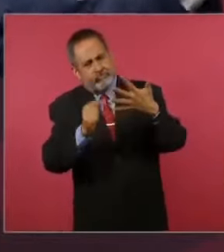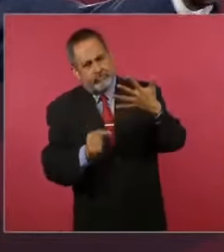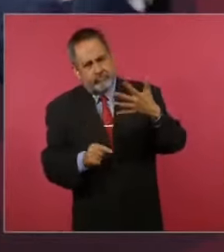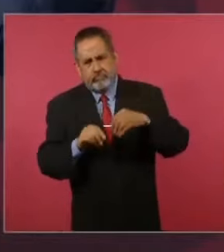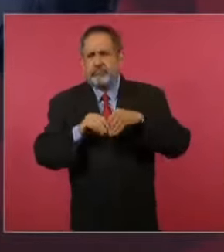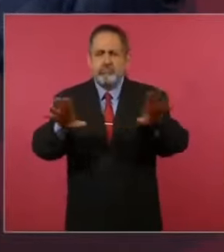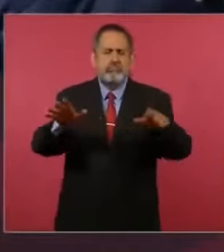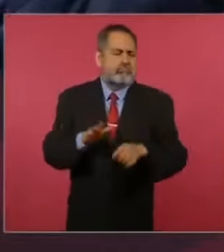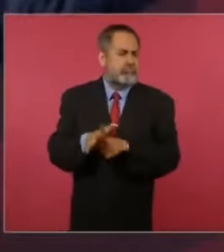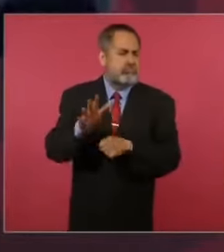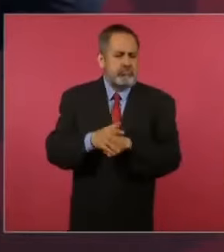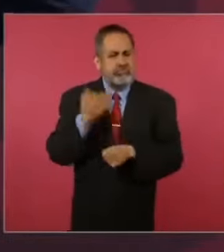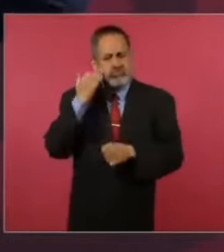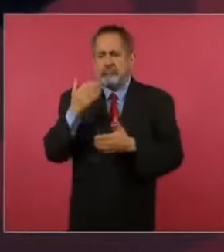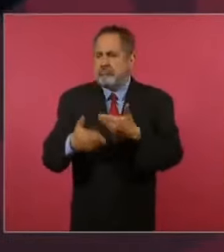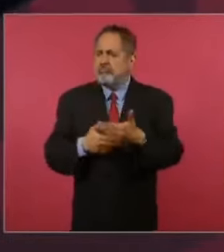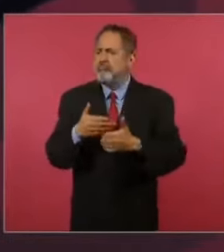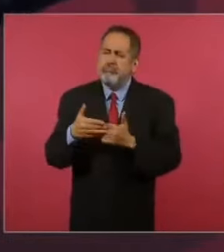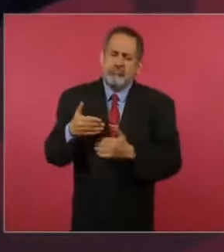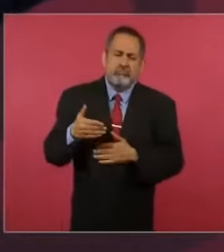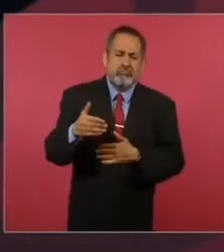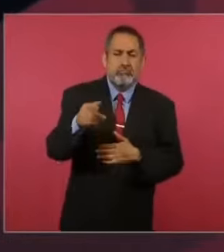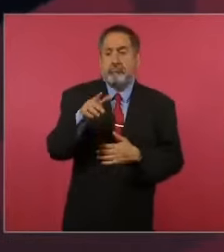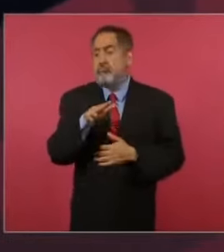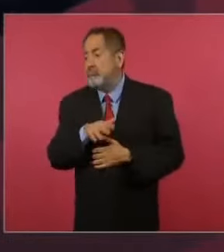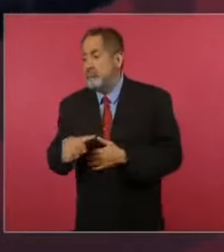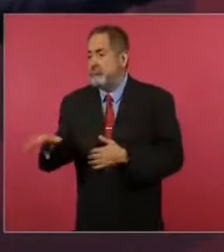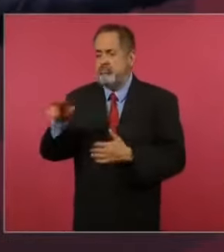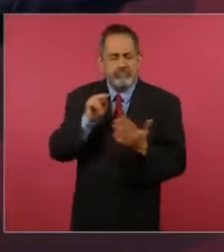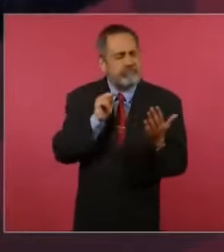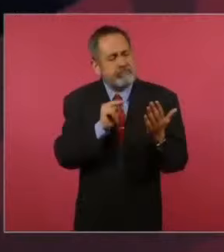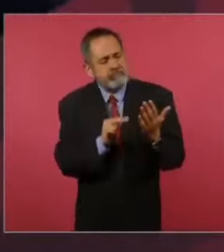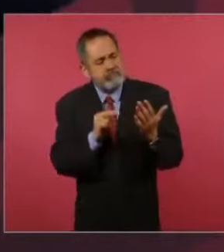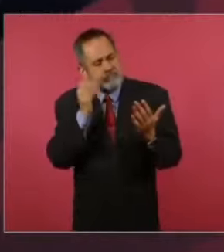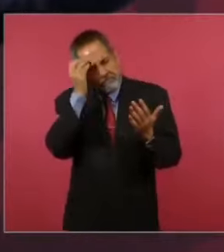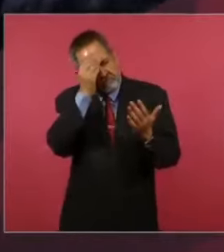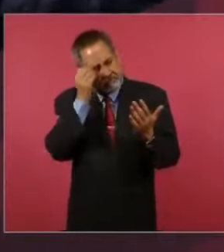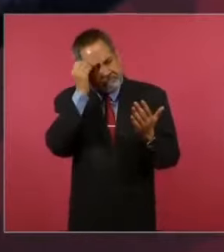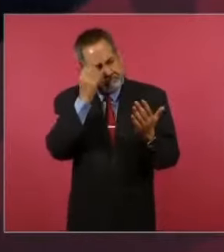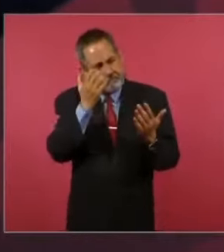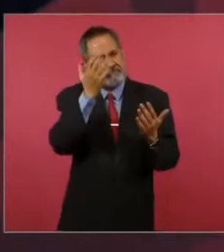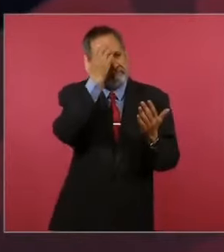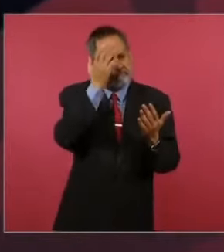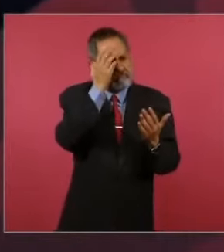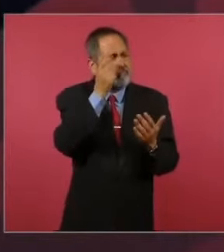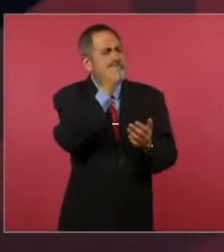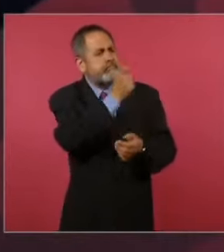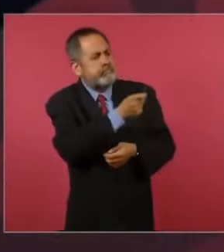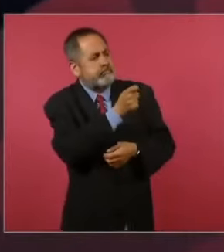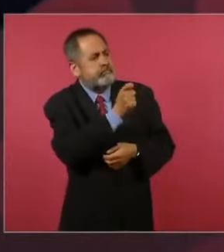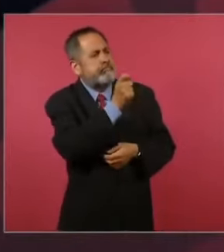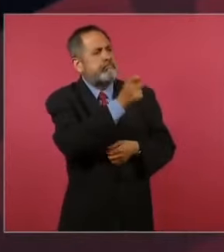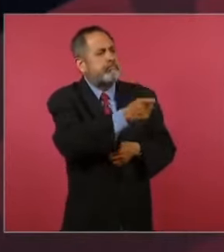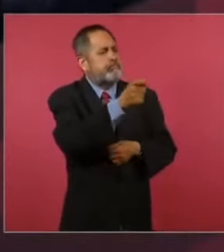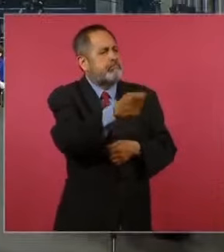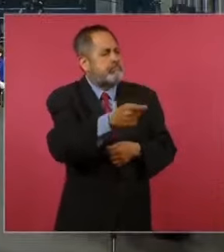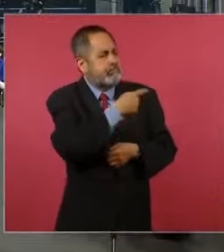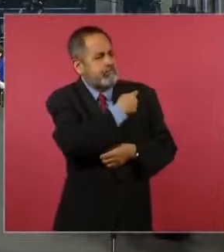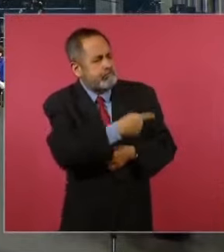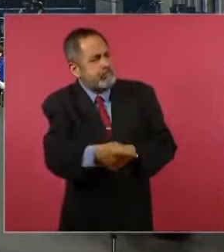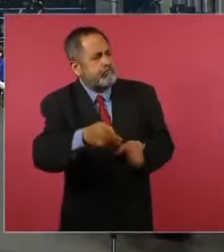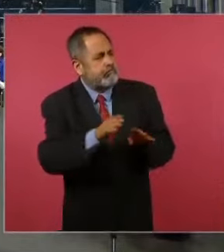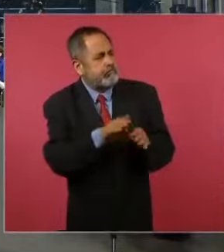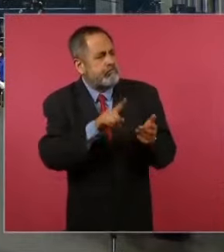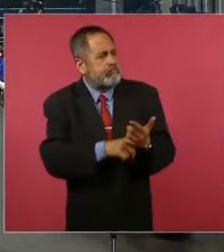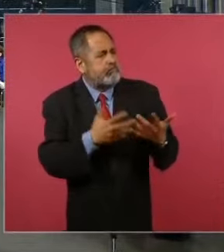tiempo para que se conozcan sus trayectorias.